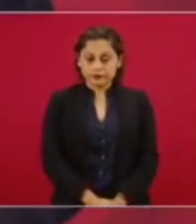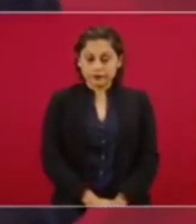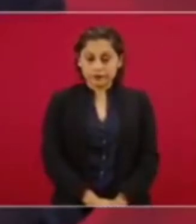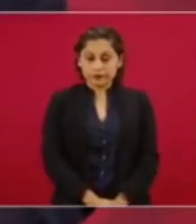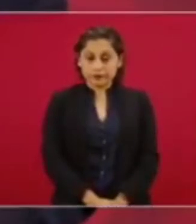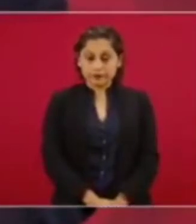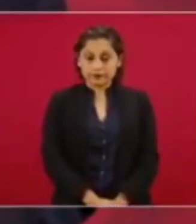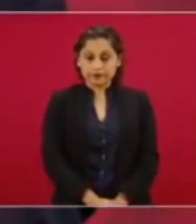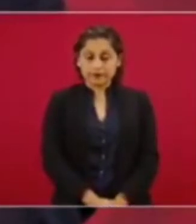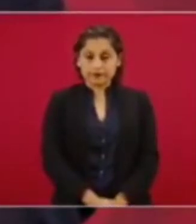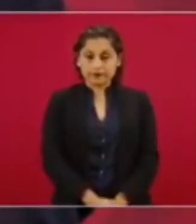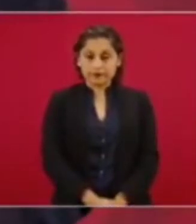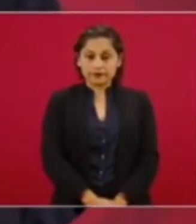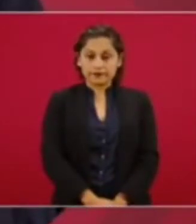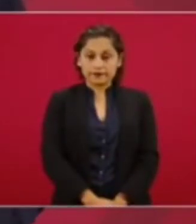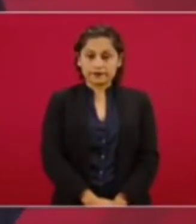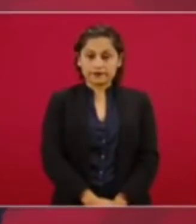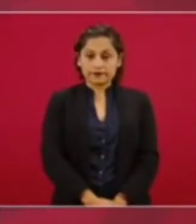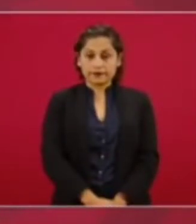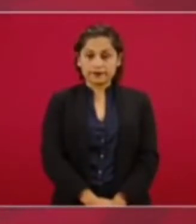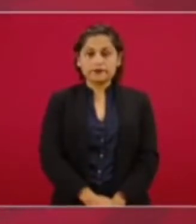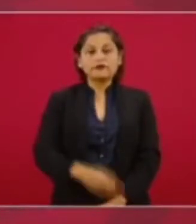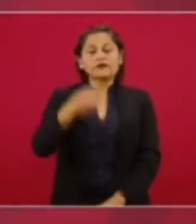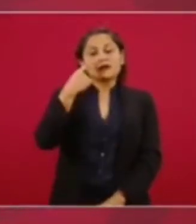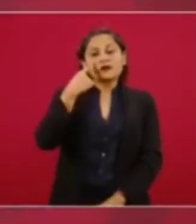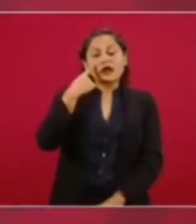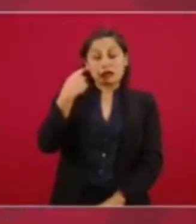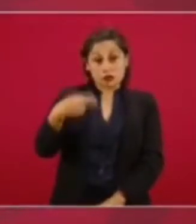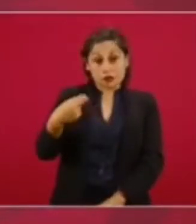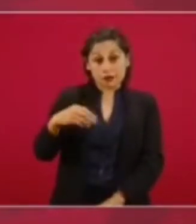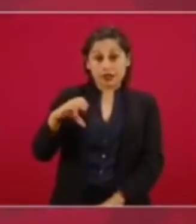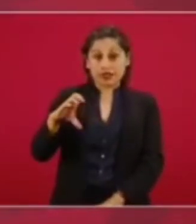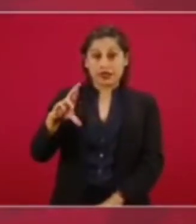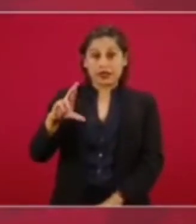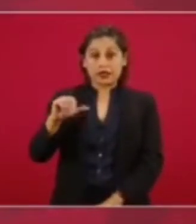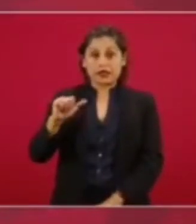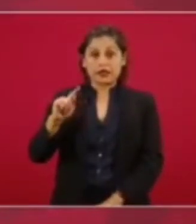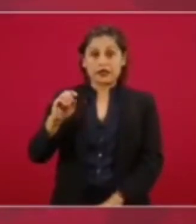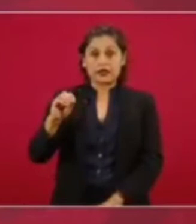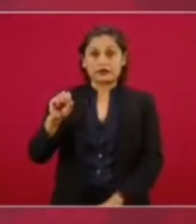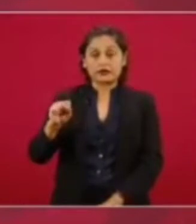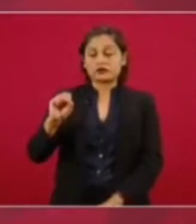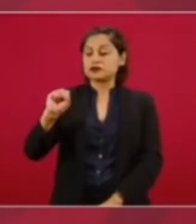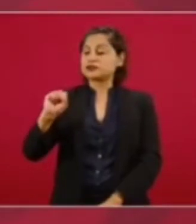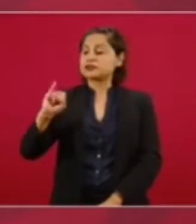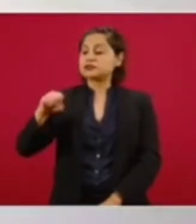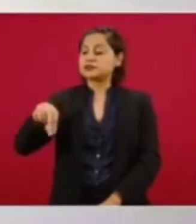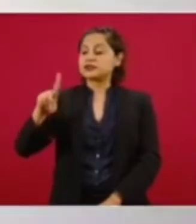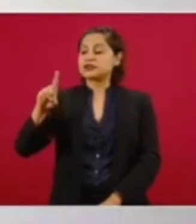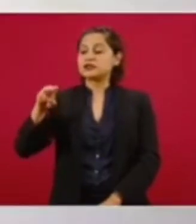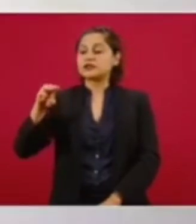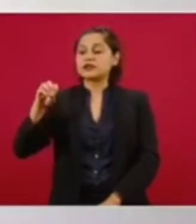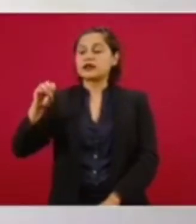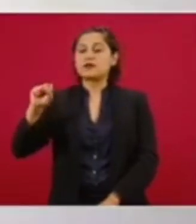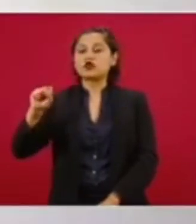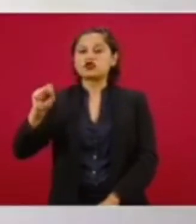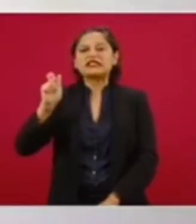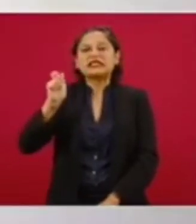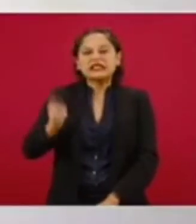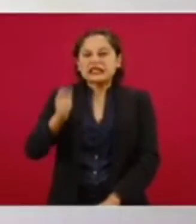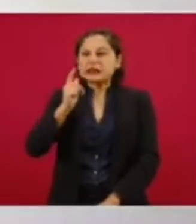Es cratos sin demos, poder sin pueblo